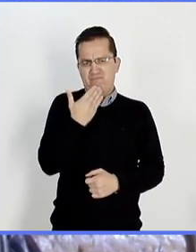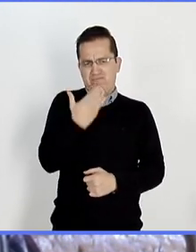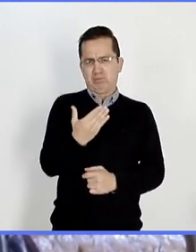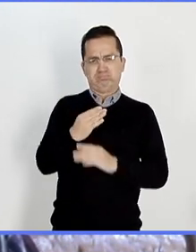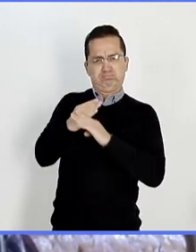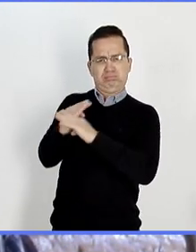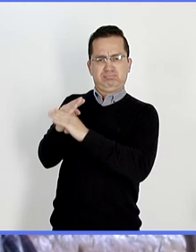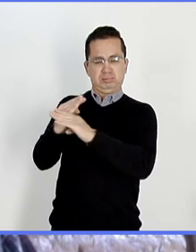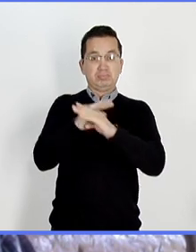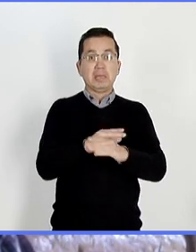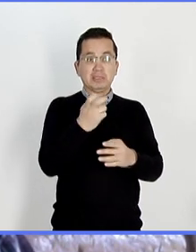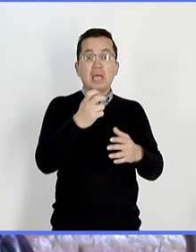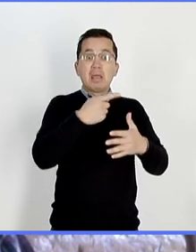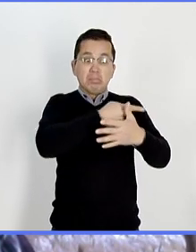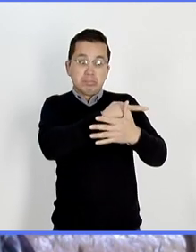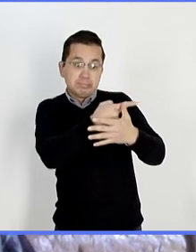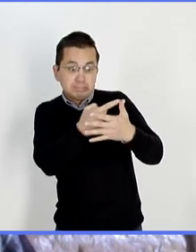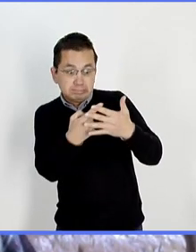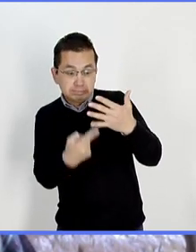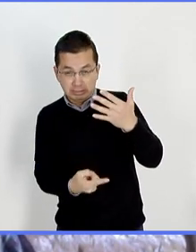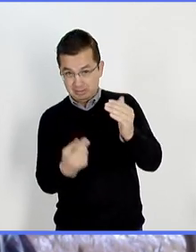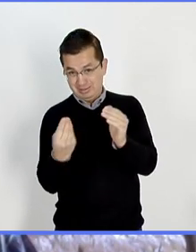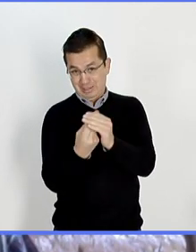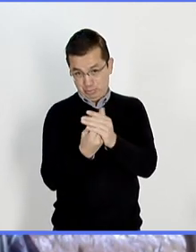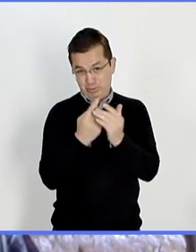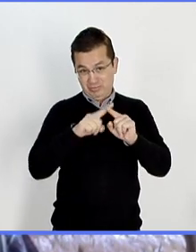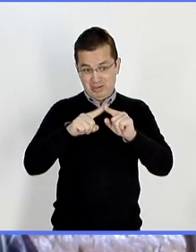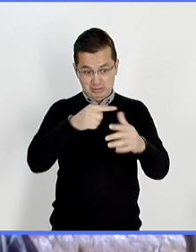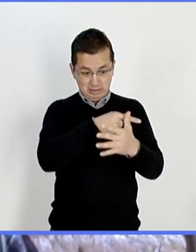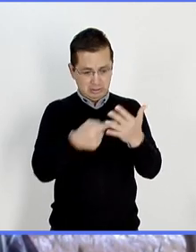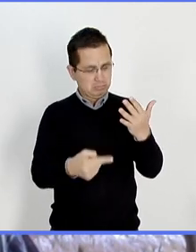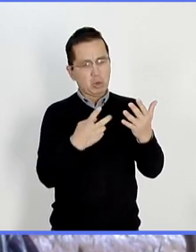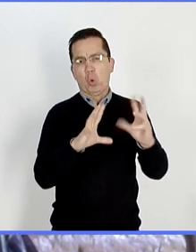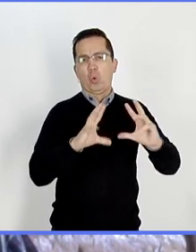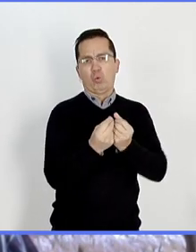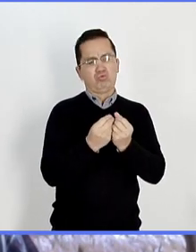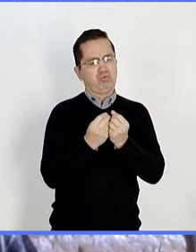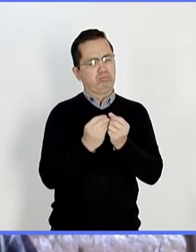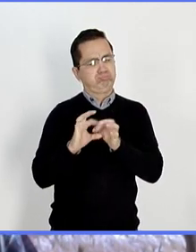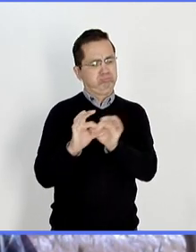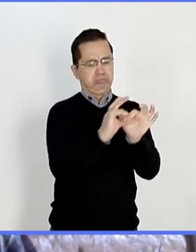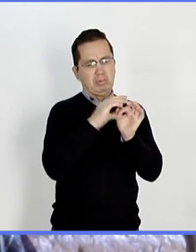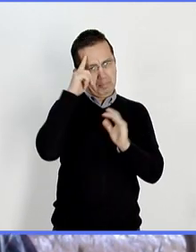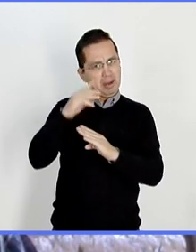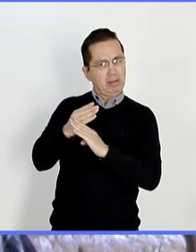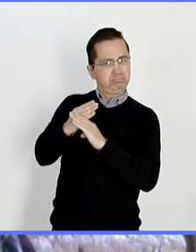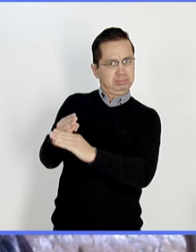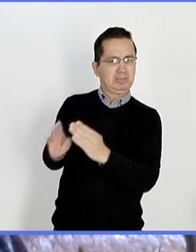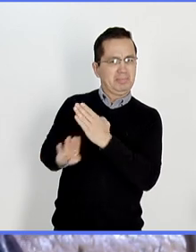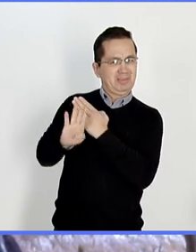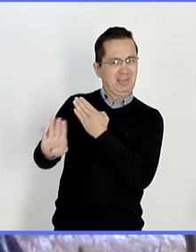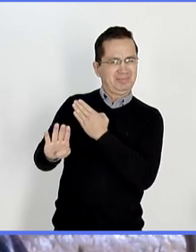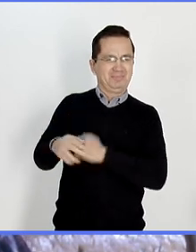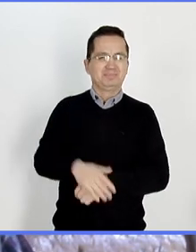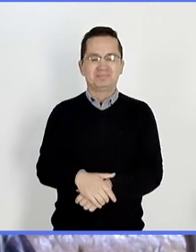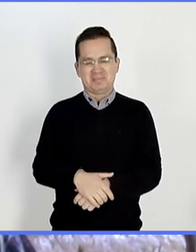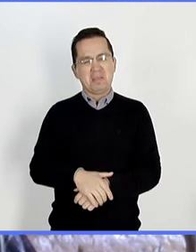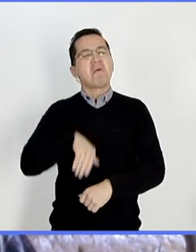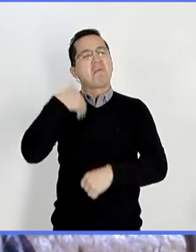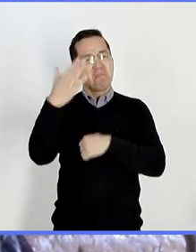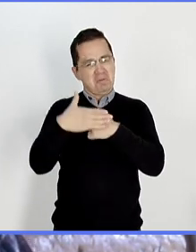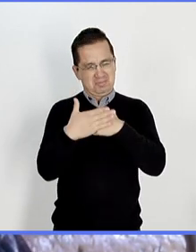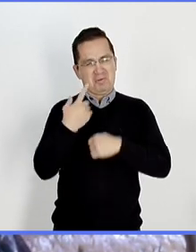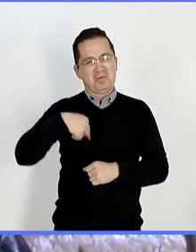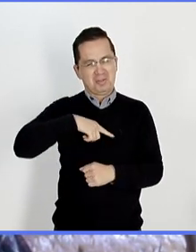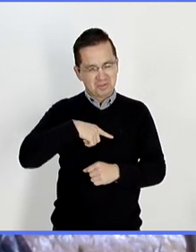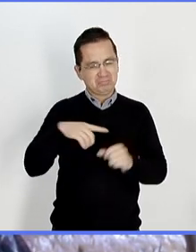trabajan para protegernos de las infecciones. En las siguientes cápsulas, platicaremos más en